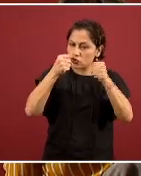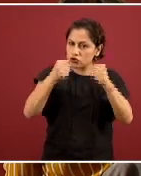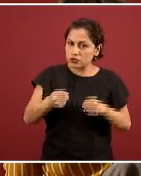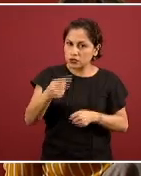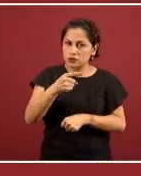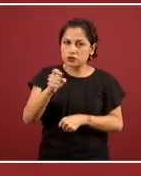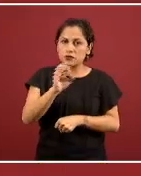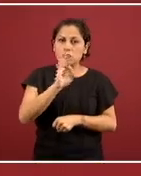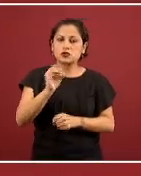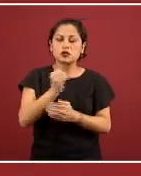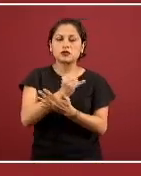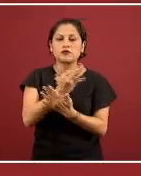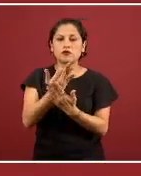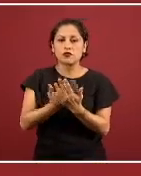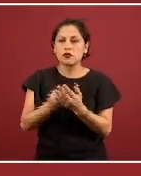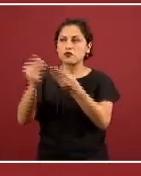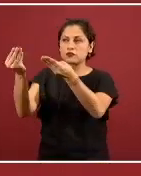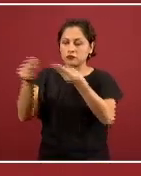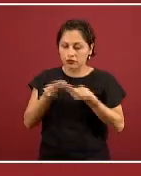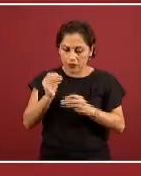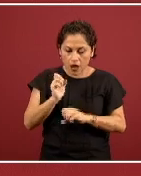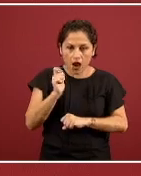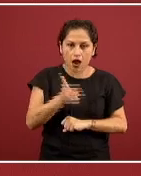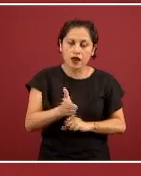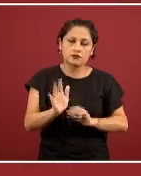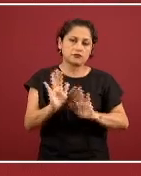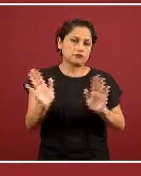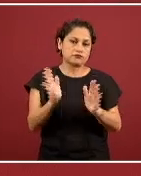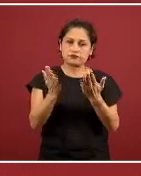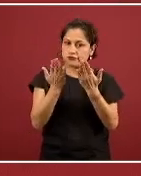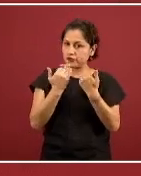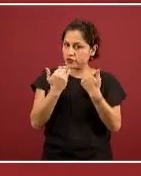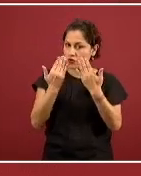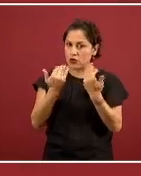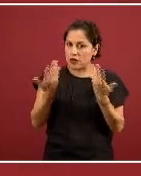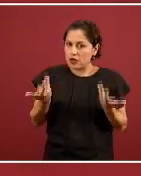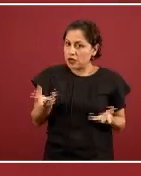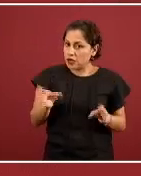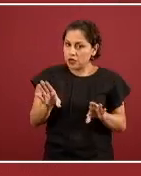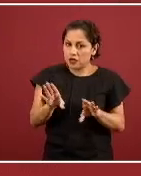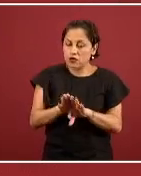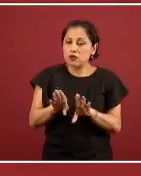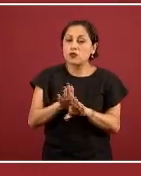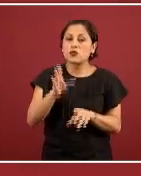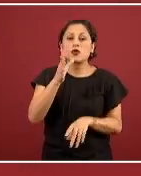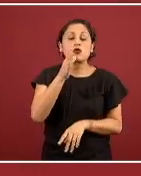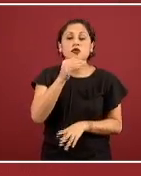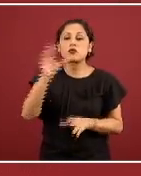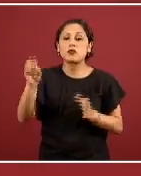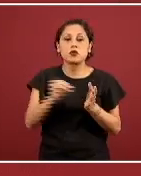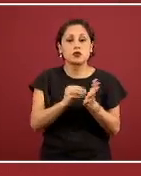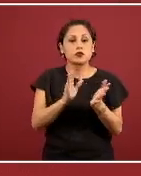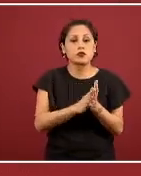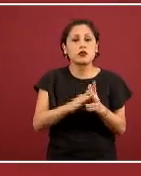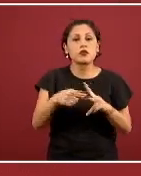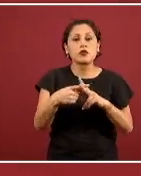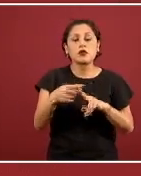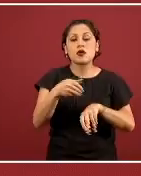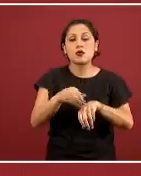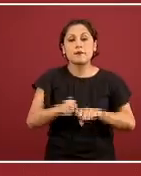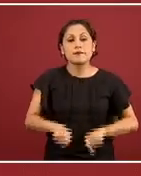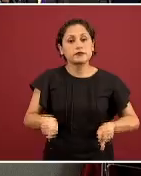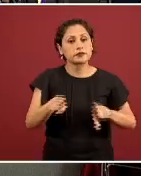en este caso los resultados los estudios de caso y todo lo que en su momento nos confirme que efectivamente haya sucedido por esta